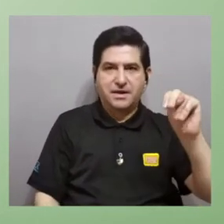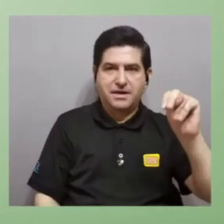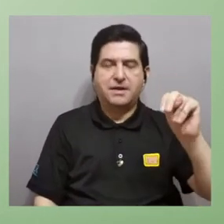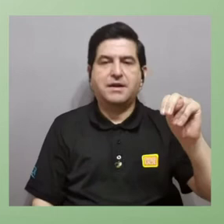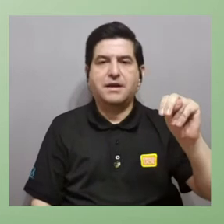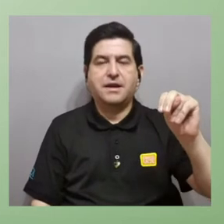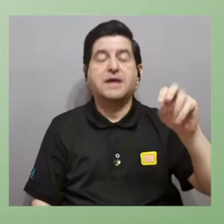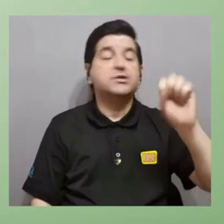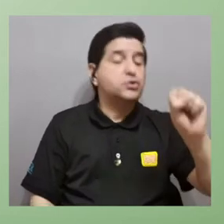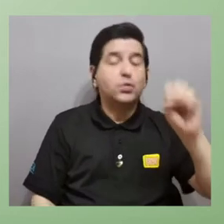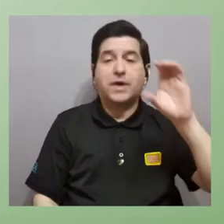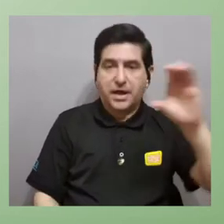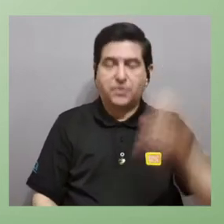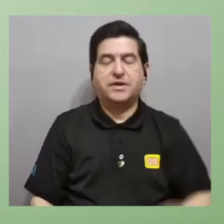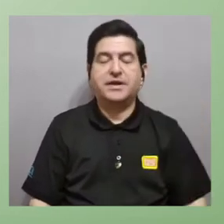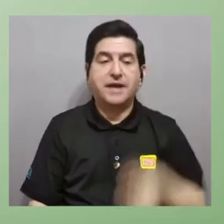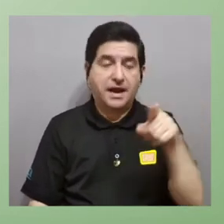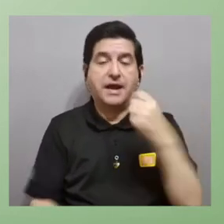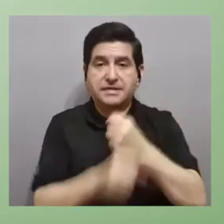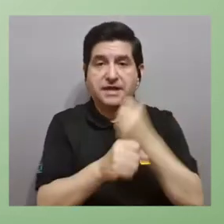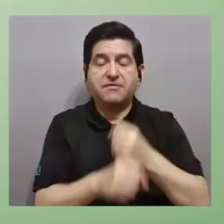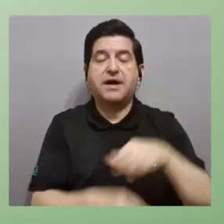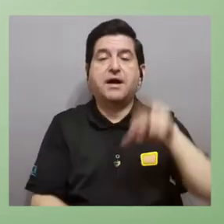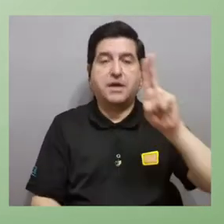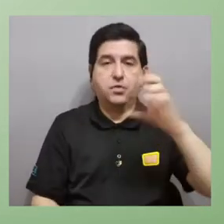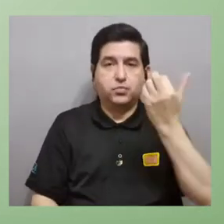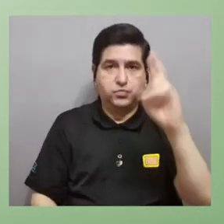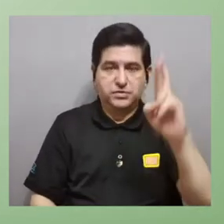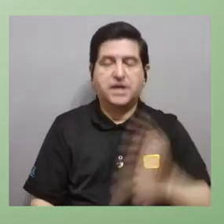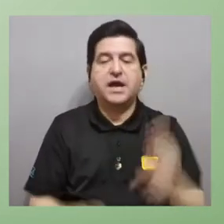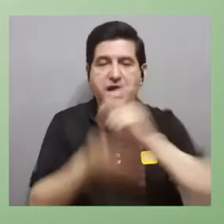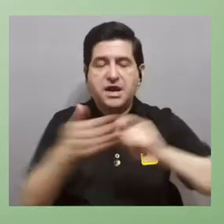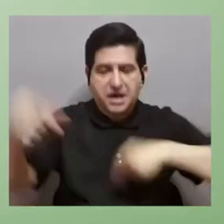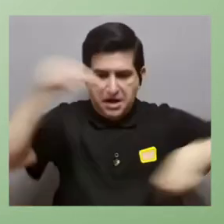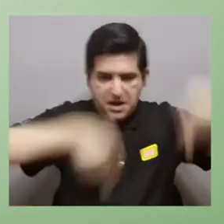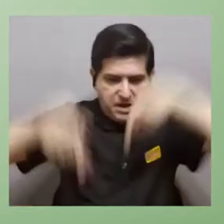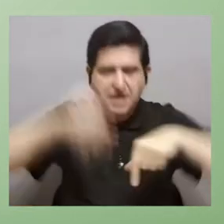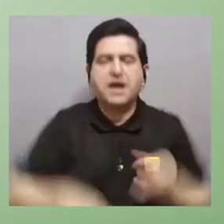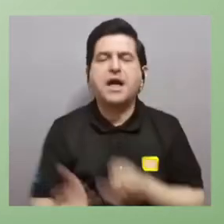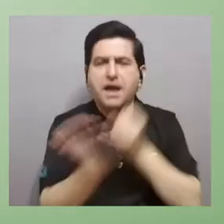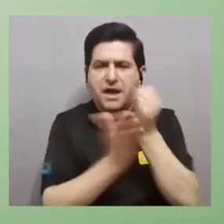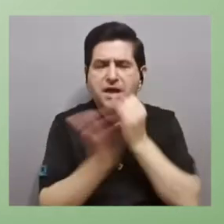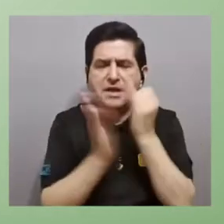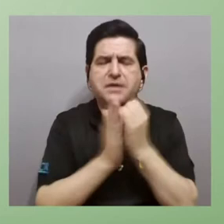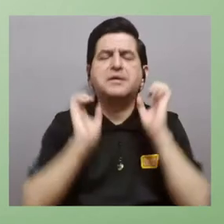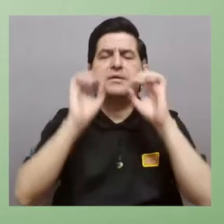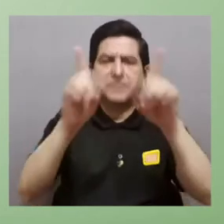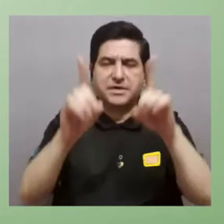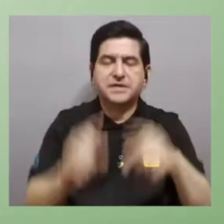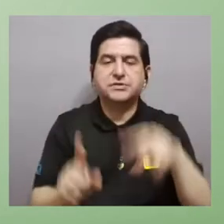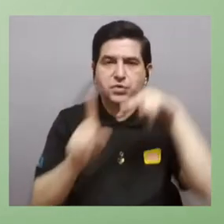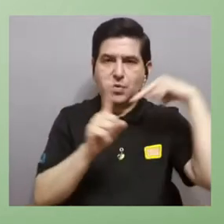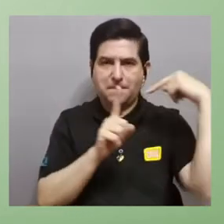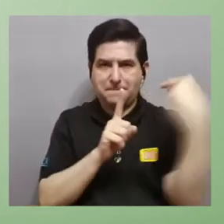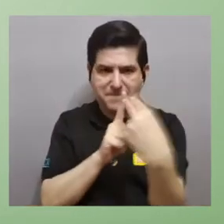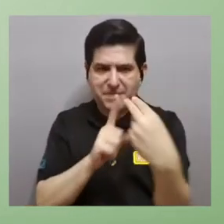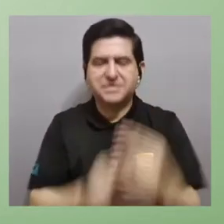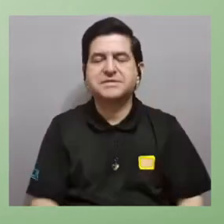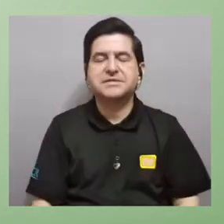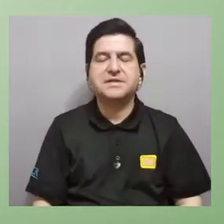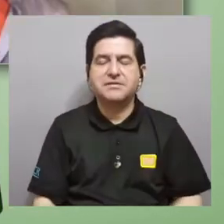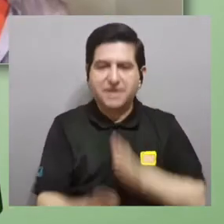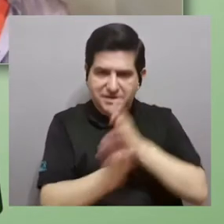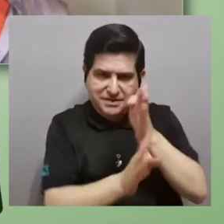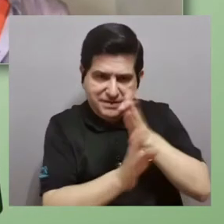Unidos. Él trabaja en la Escuela de Química de la Universidad de Costa Rica y nos va a conversar acerca de la investigación educativa